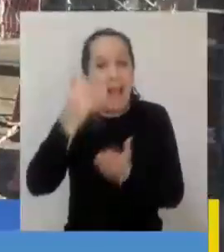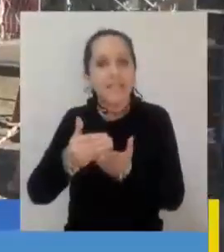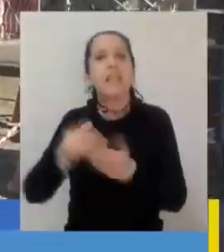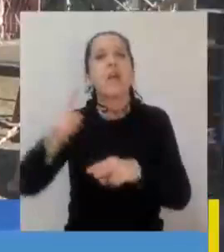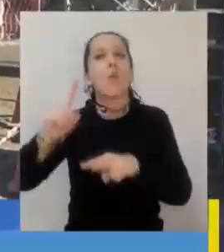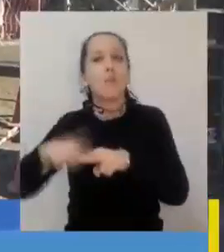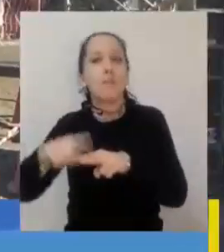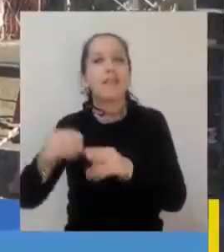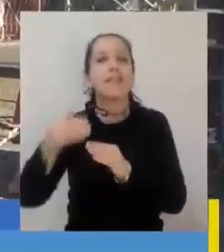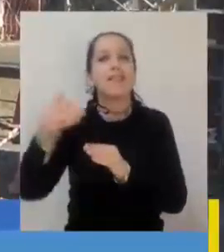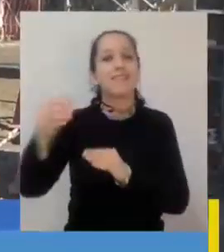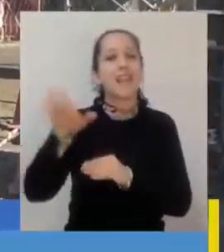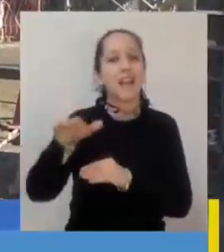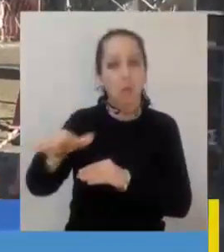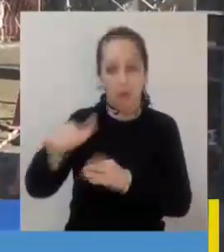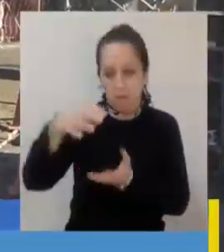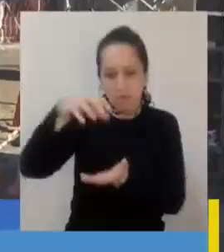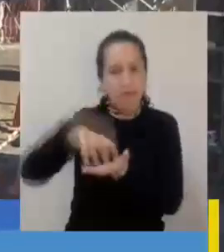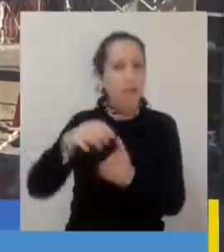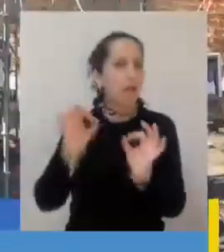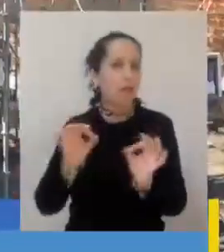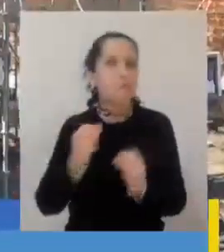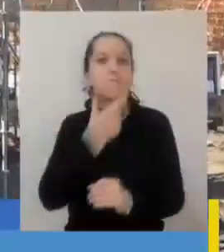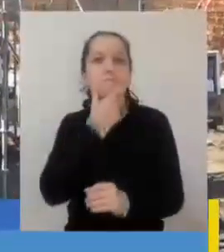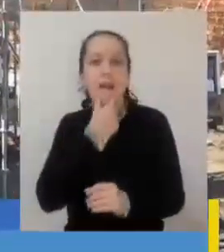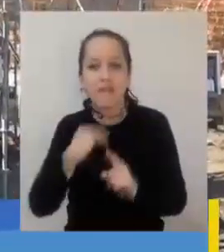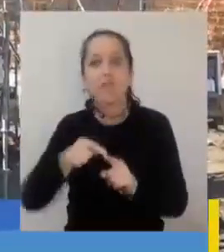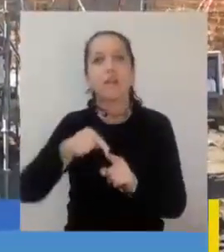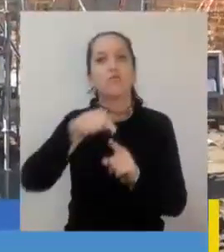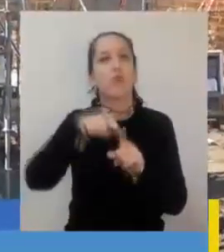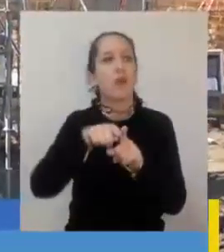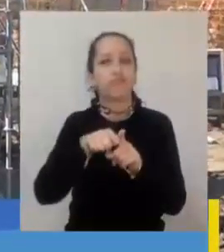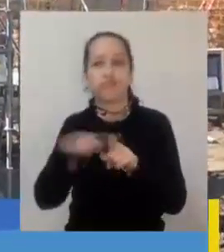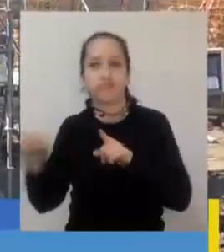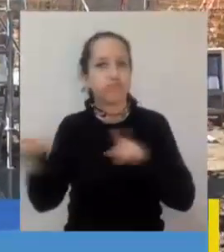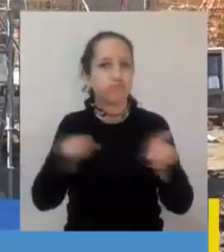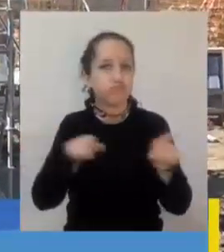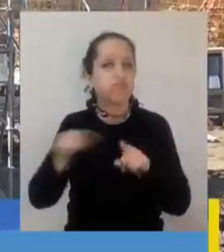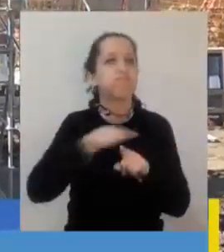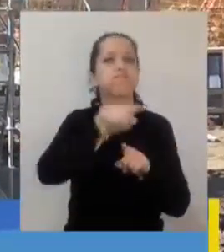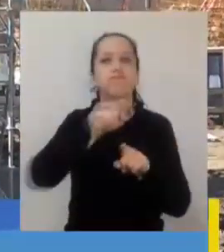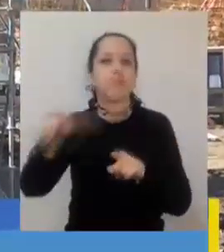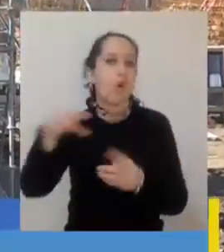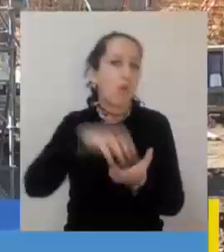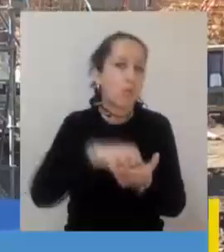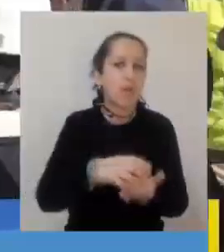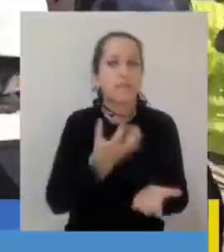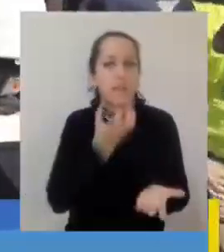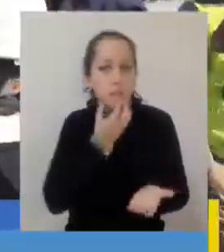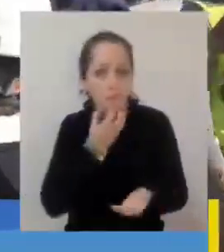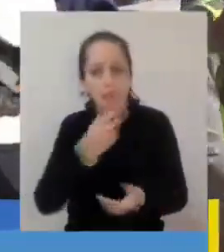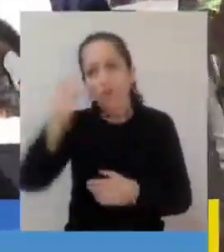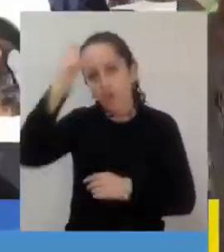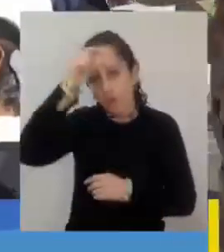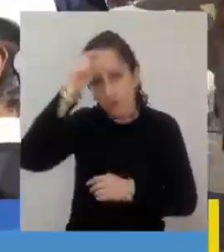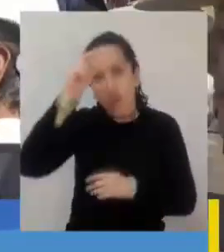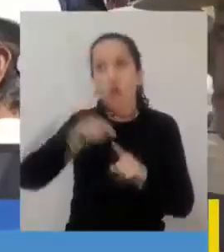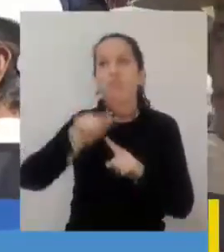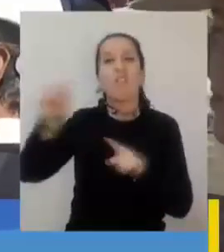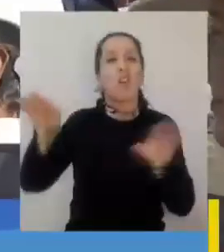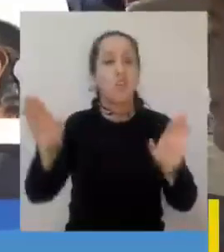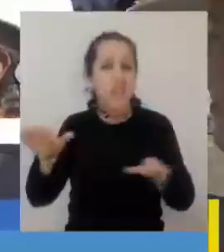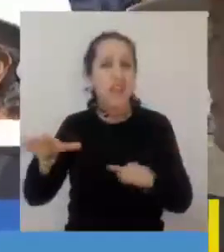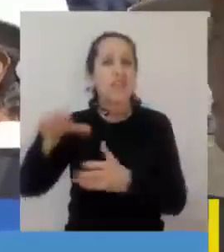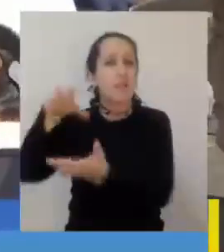comunas de Hualpén y Talcahuano, y que permite también mejor conectividad hacia otras comunas, como San Pedro de la Paz, Coronel, Provincia de